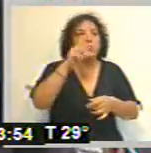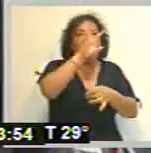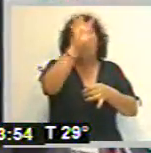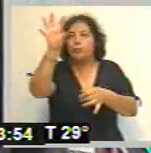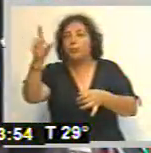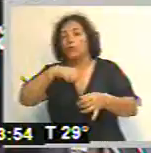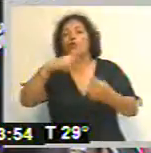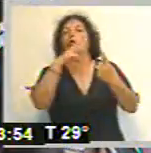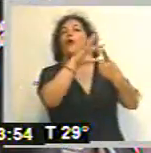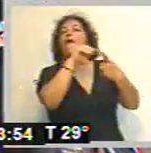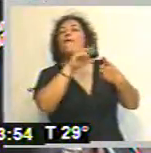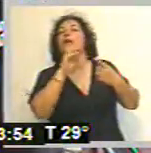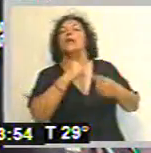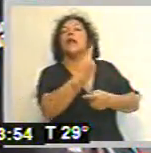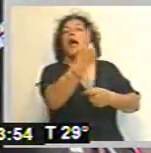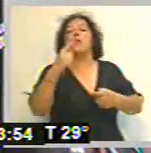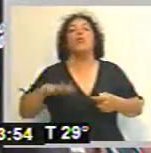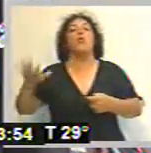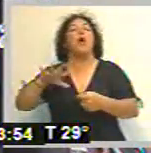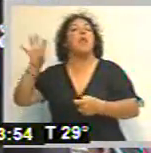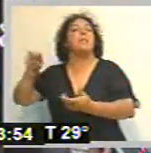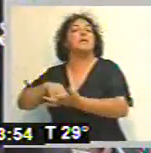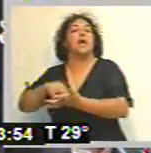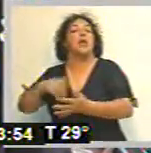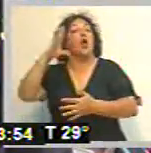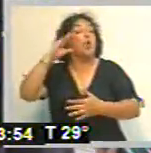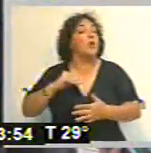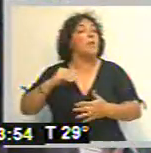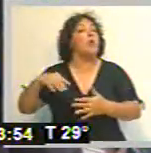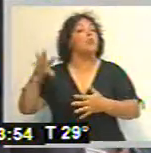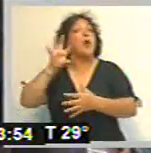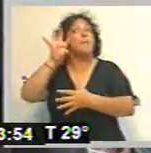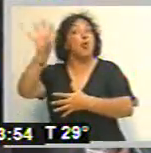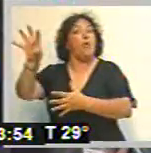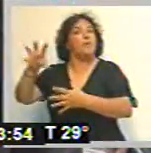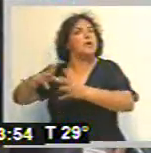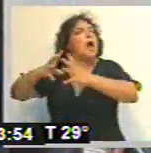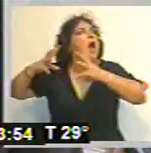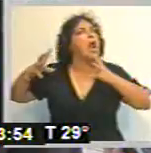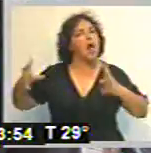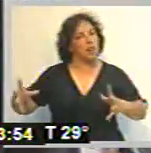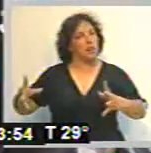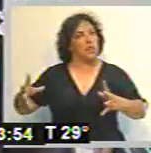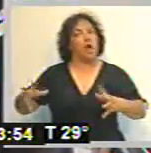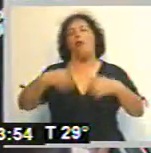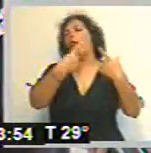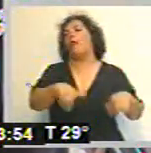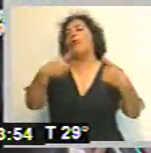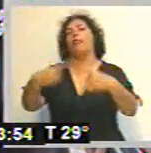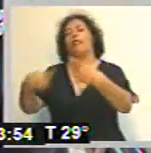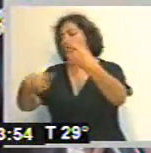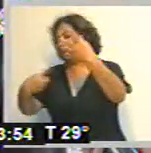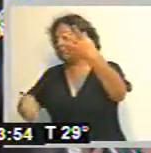referente en cada sitio de la provincia. No nos olvidemos que tenemos una provincia muy vasta, muy grande, con diversas